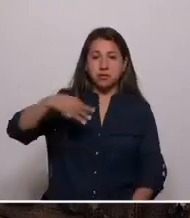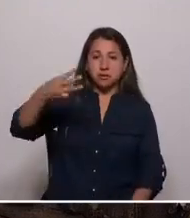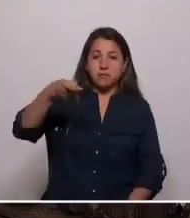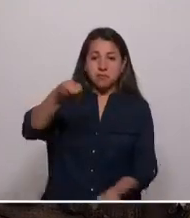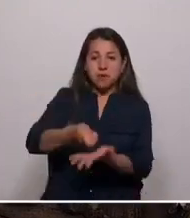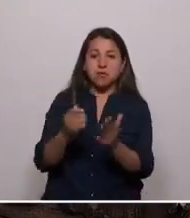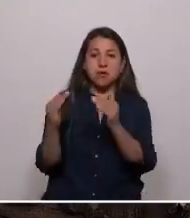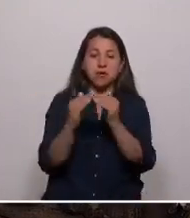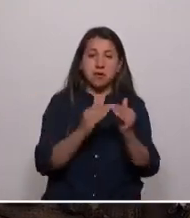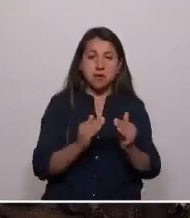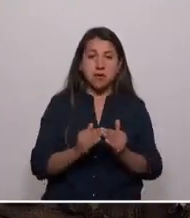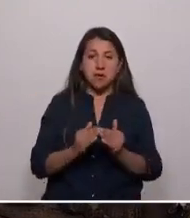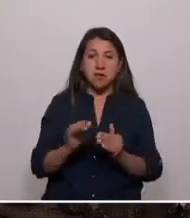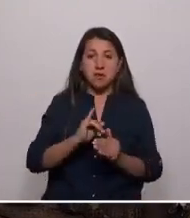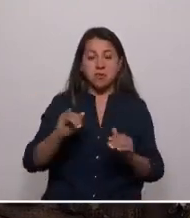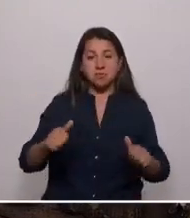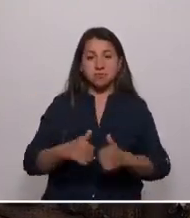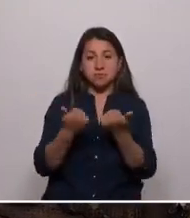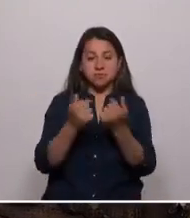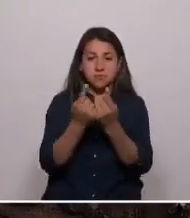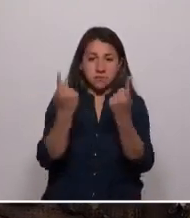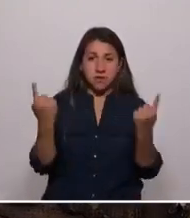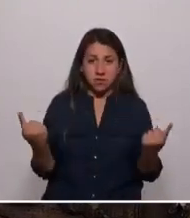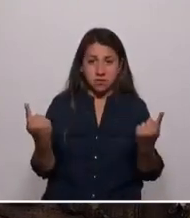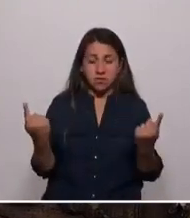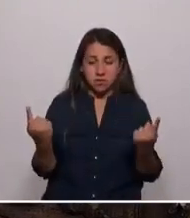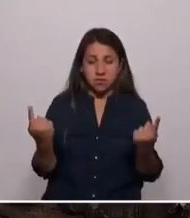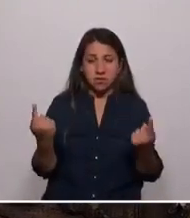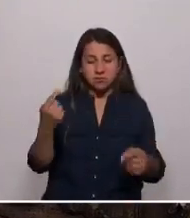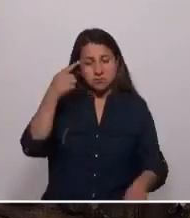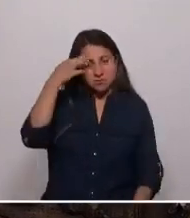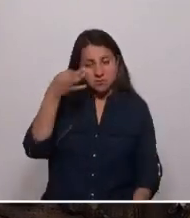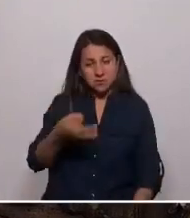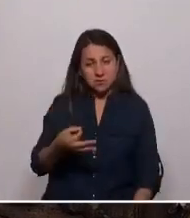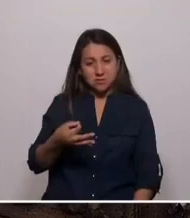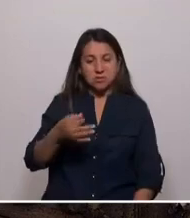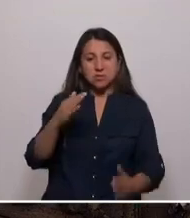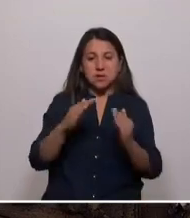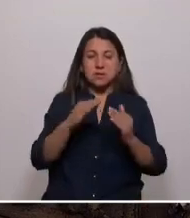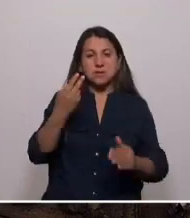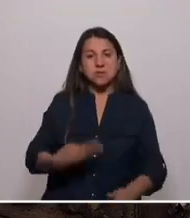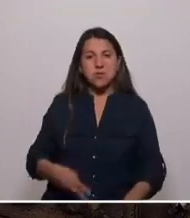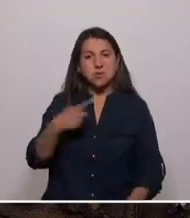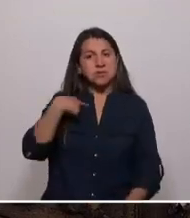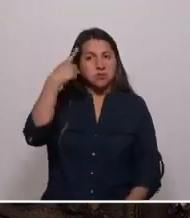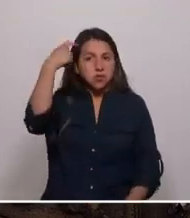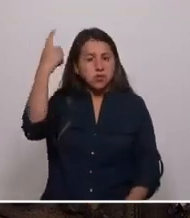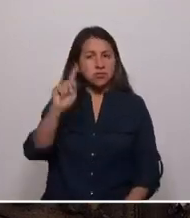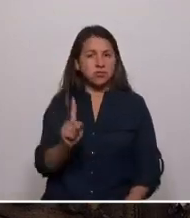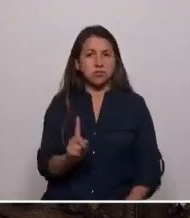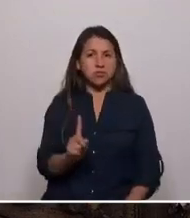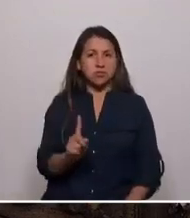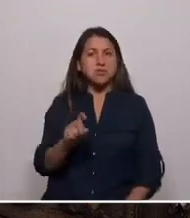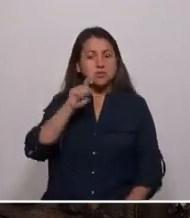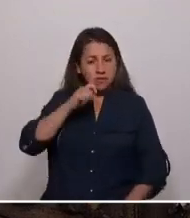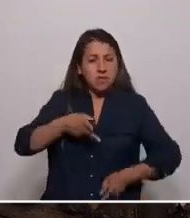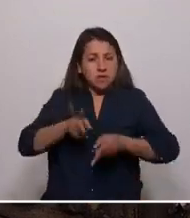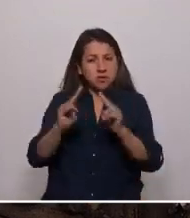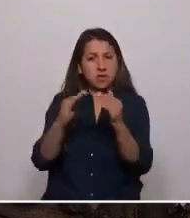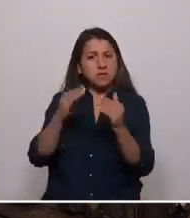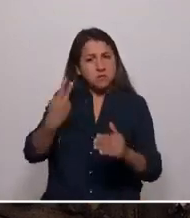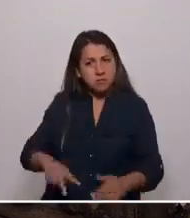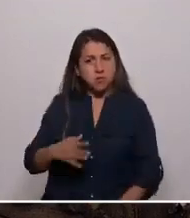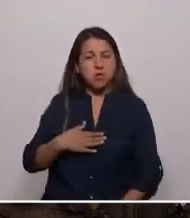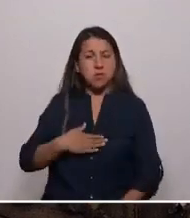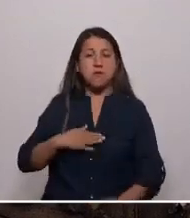situación que los llevó a separarse. Ahí fue cuando me convencí que el sueño de la casa propia no tendría por qué ser un sueño, sino que un derecho. Mi